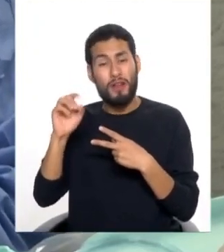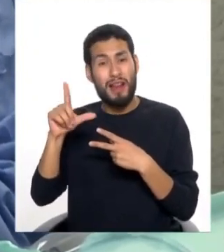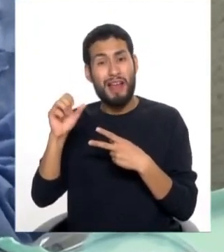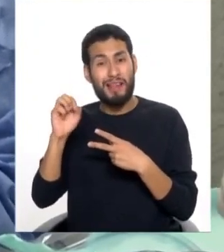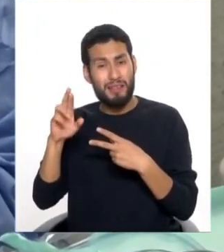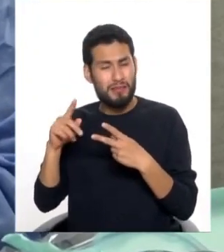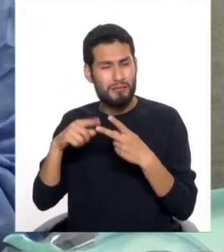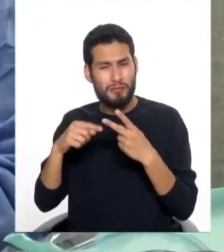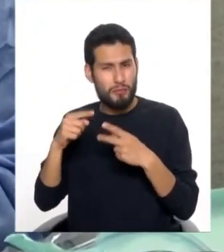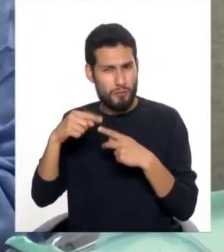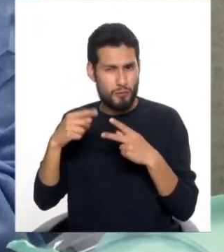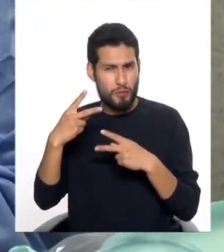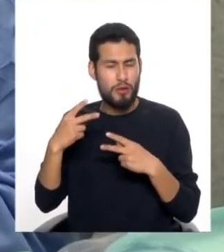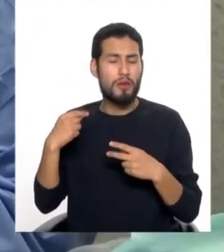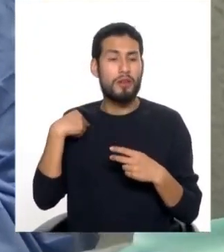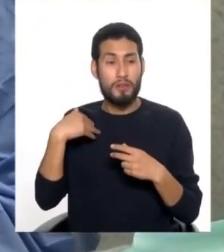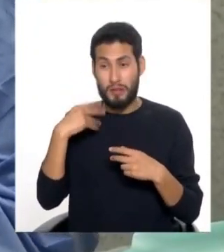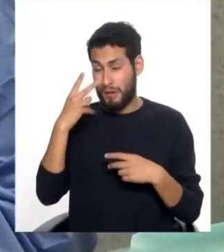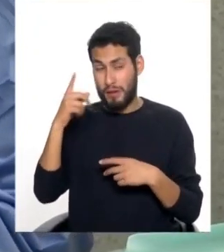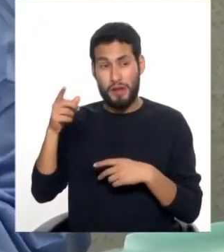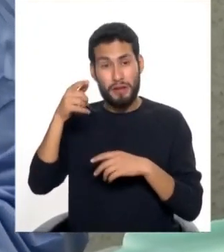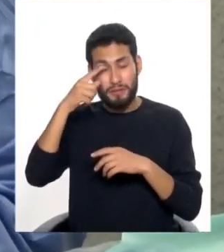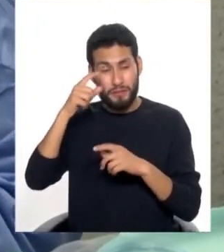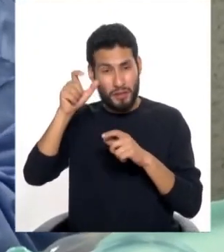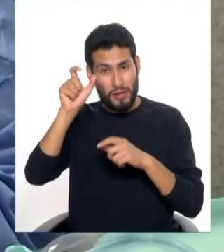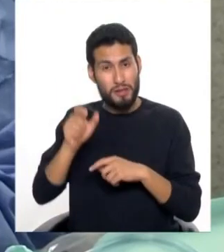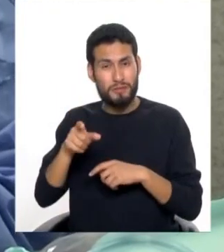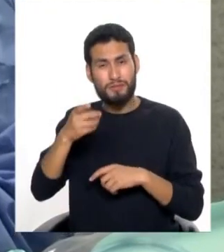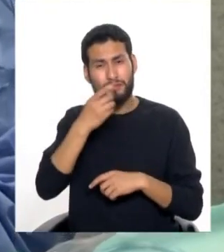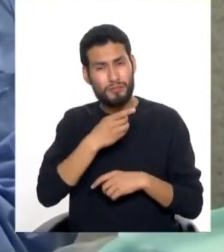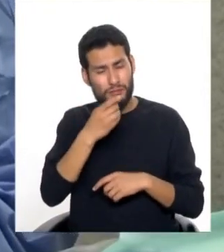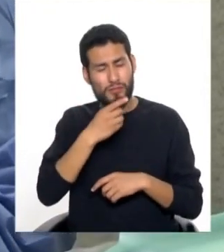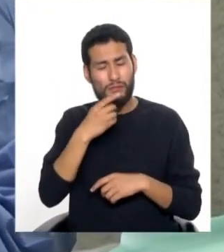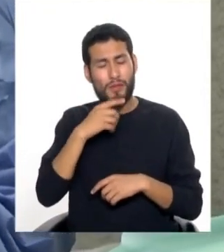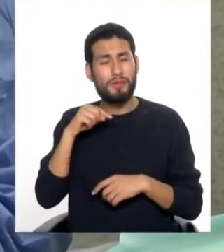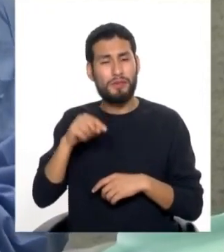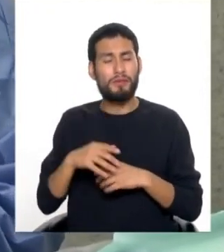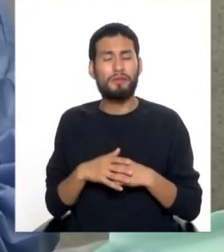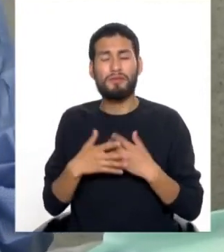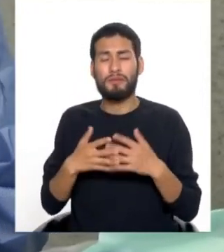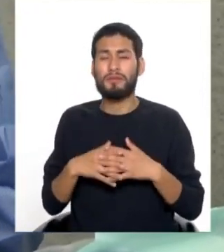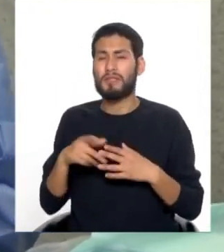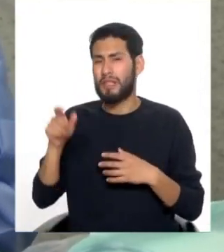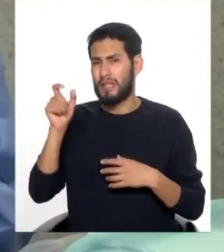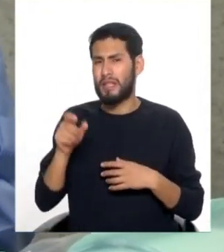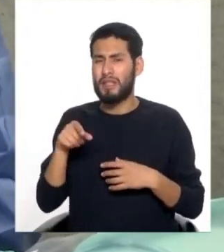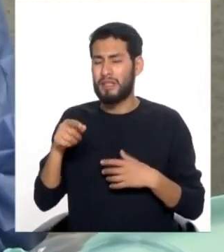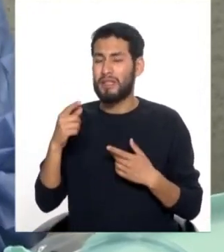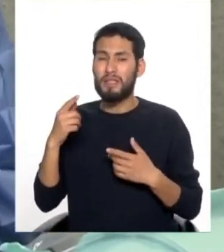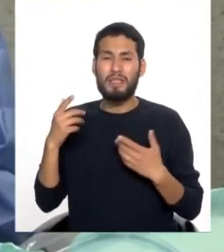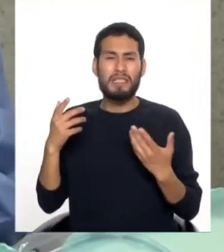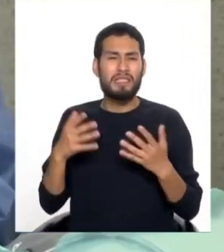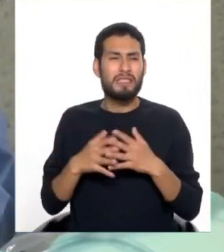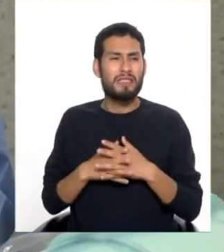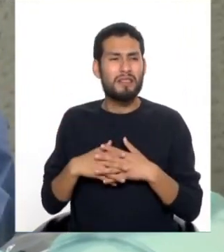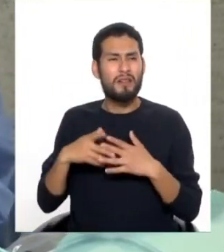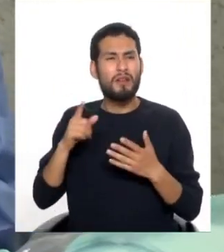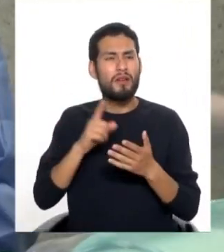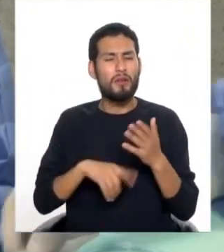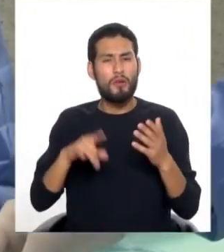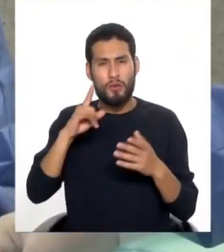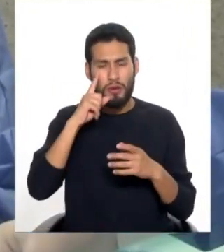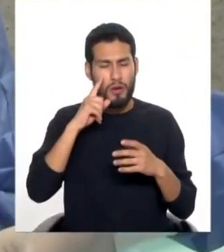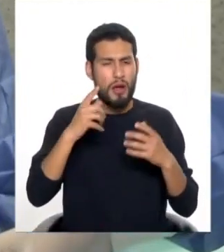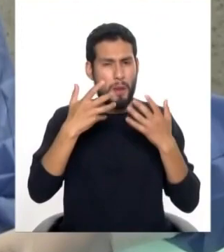Aquí atrás, por ejemplo, se está operando un caso de un paciente diabético, ojo único con una pupila que no se dilata y usando la máquina